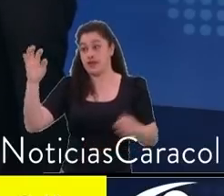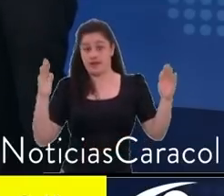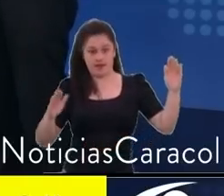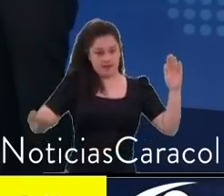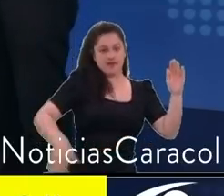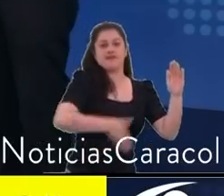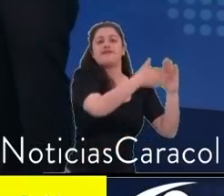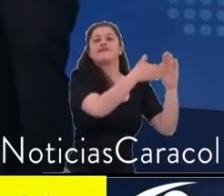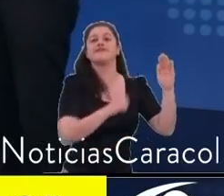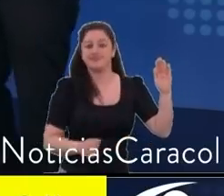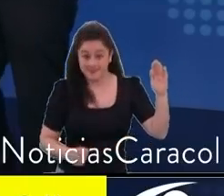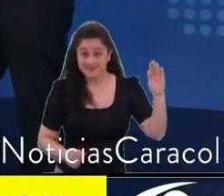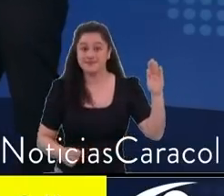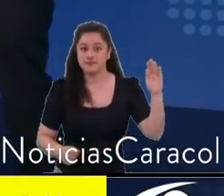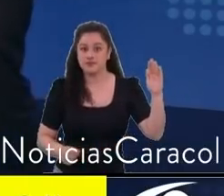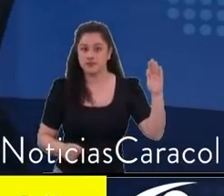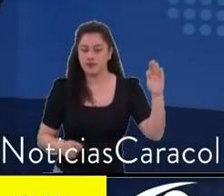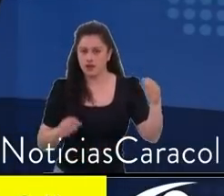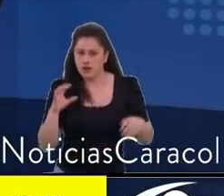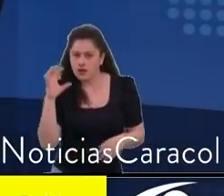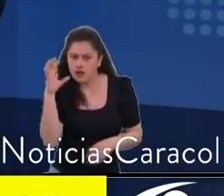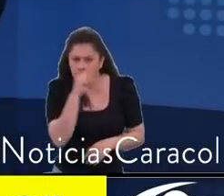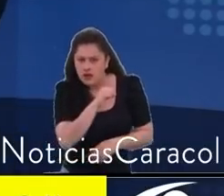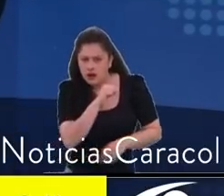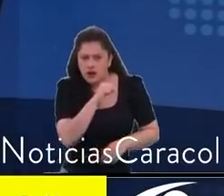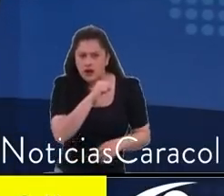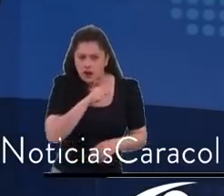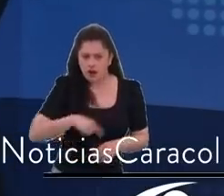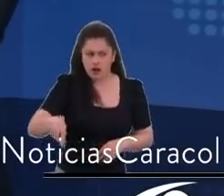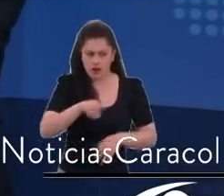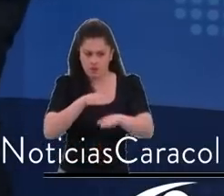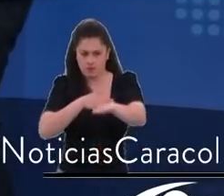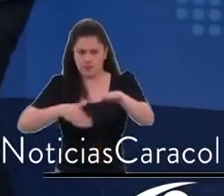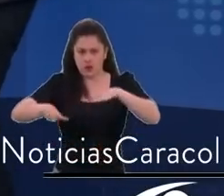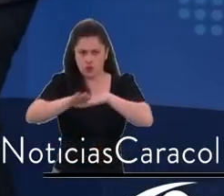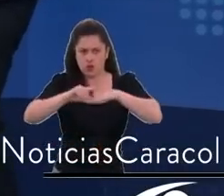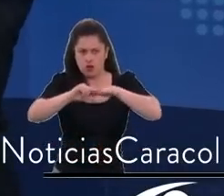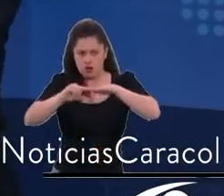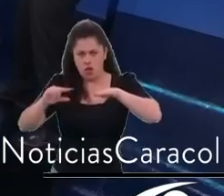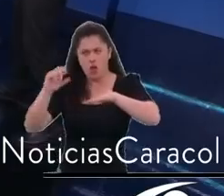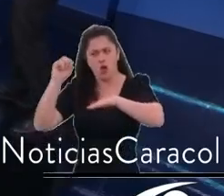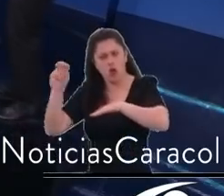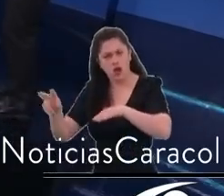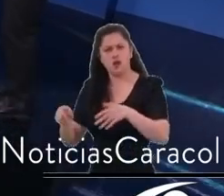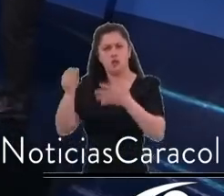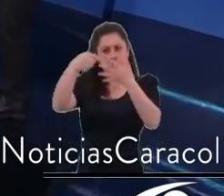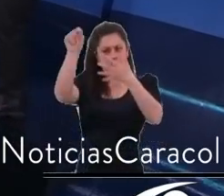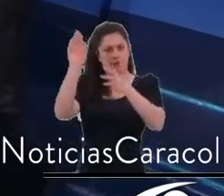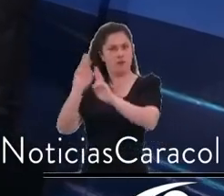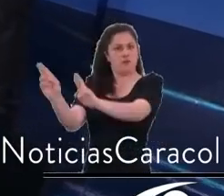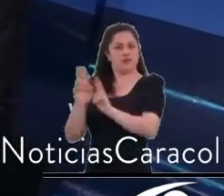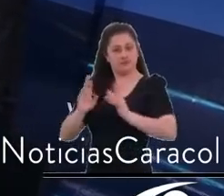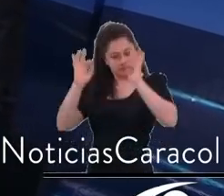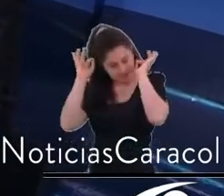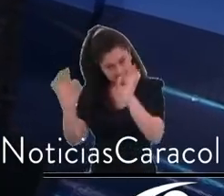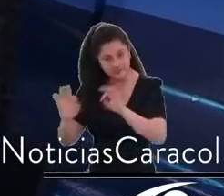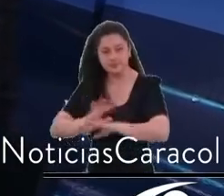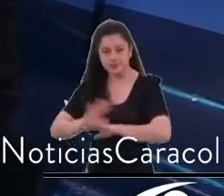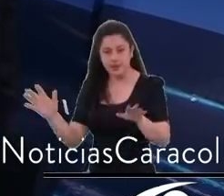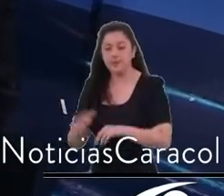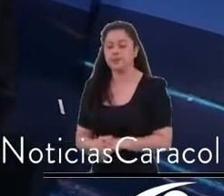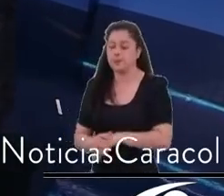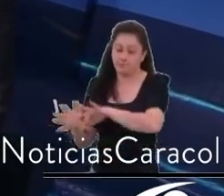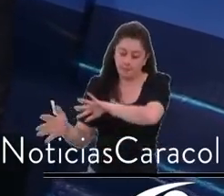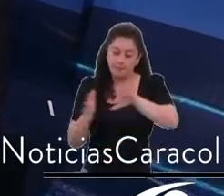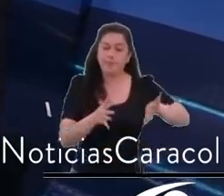la restricción del pico y placa para los viajeros. Queda chuliado ese punto. Alcaldesa, es inevitable preguntarle lo siguiente. ¿Es verdad que va a poner